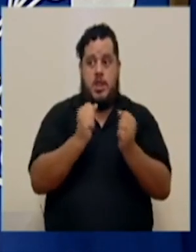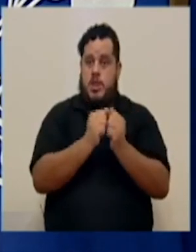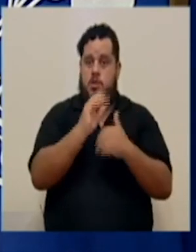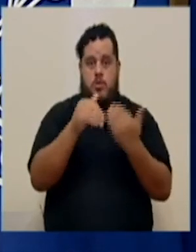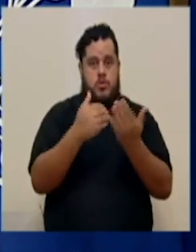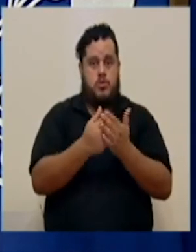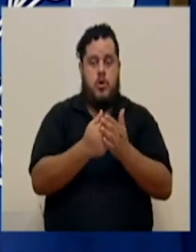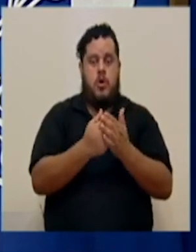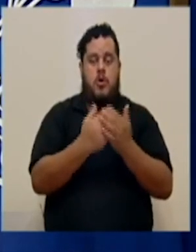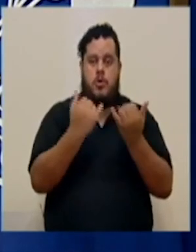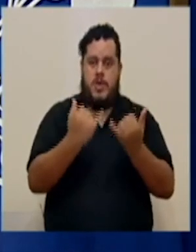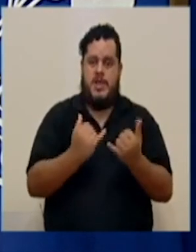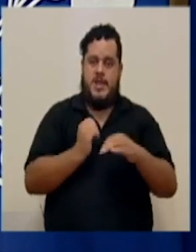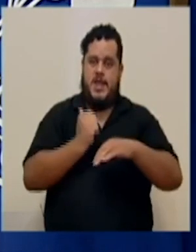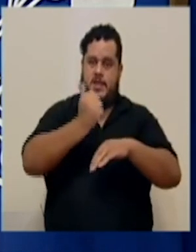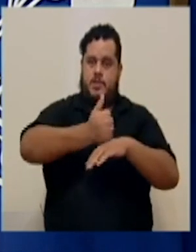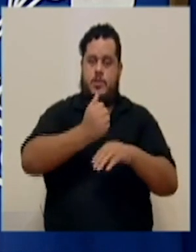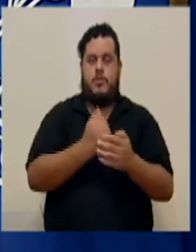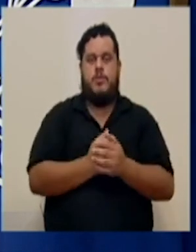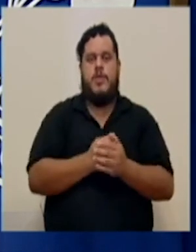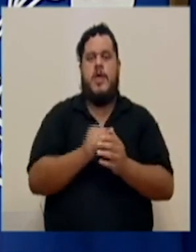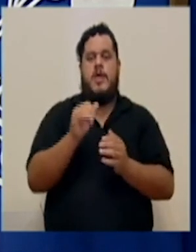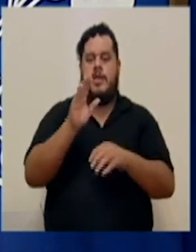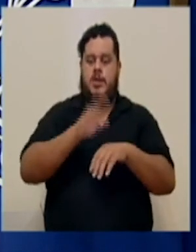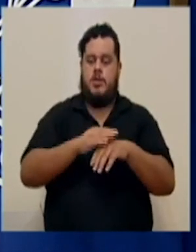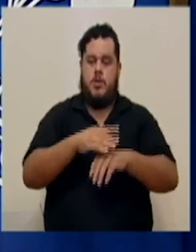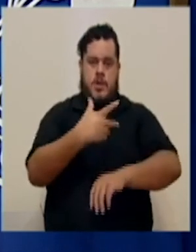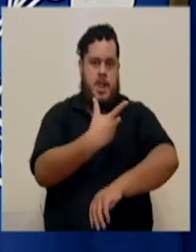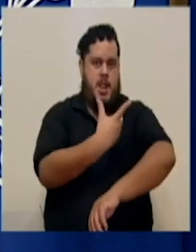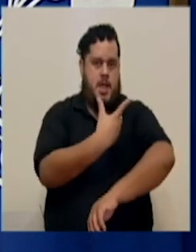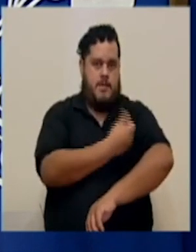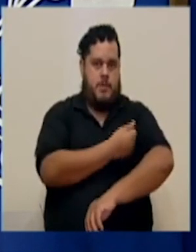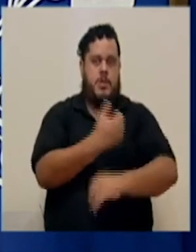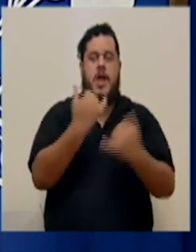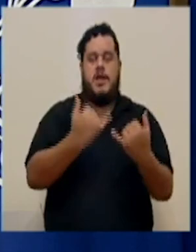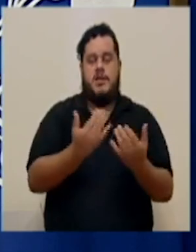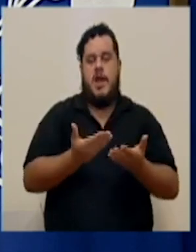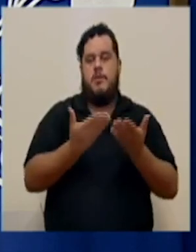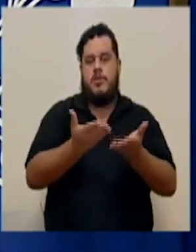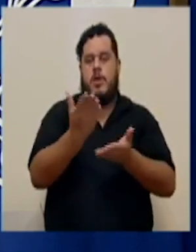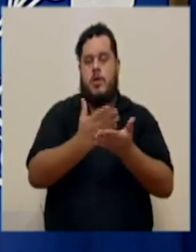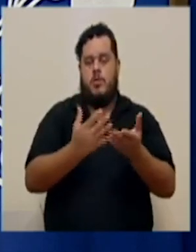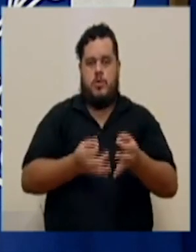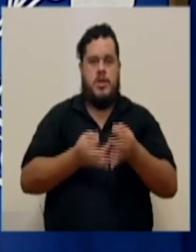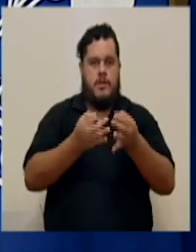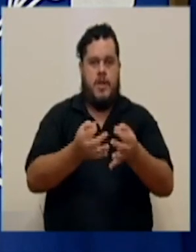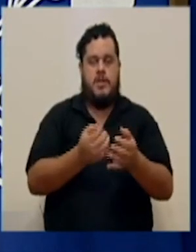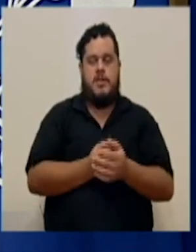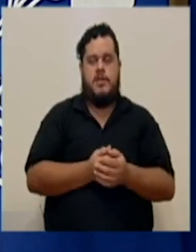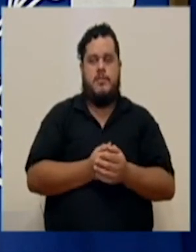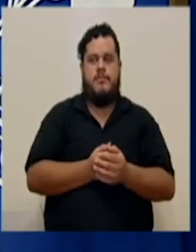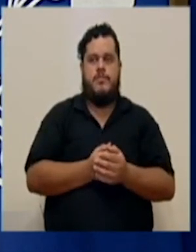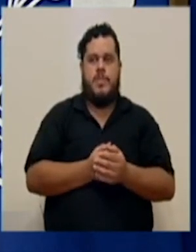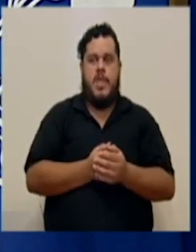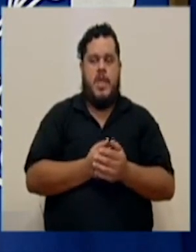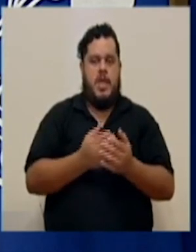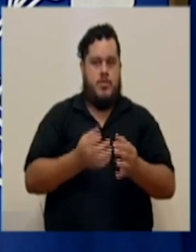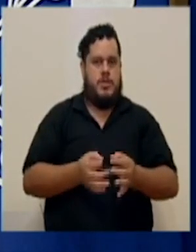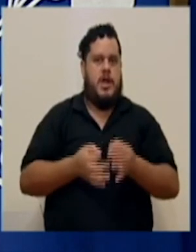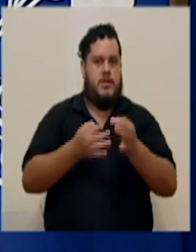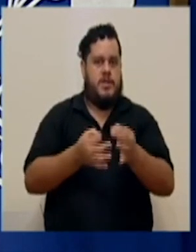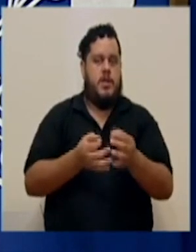que está estipulado ya. Y con respecto a la vacuna, ya hemos dado algunos avances, hemos ido avanzando tanto en